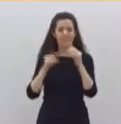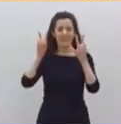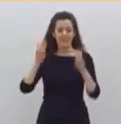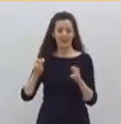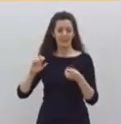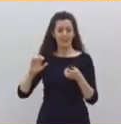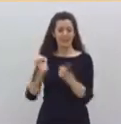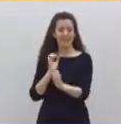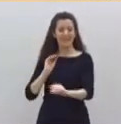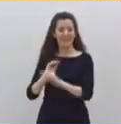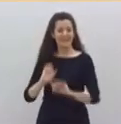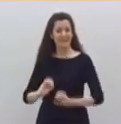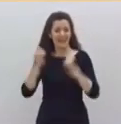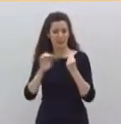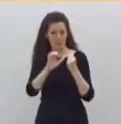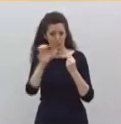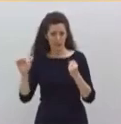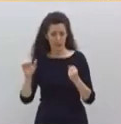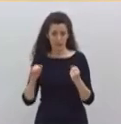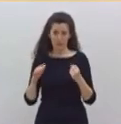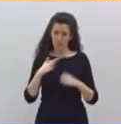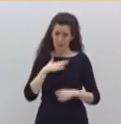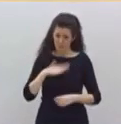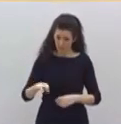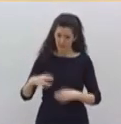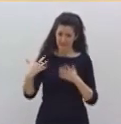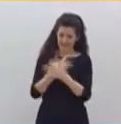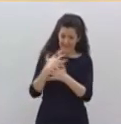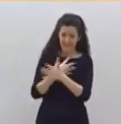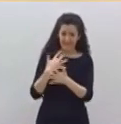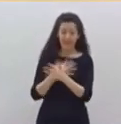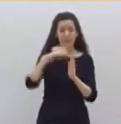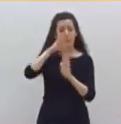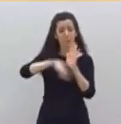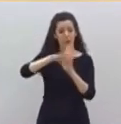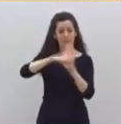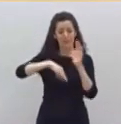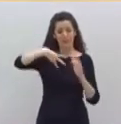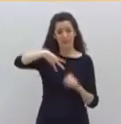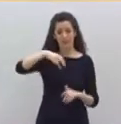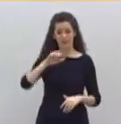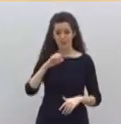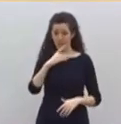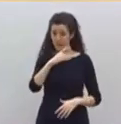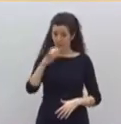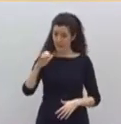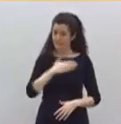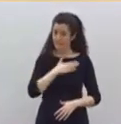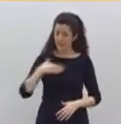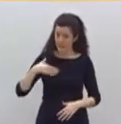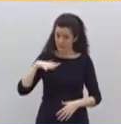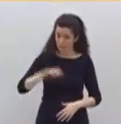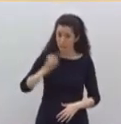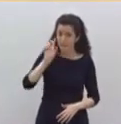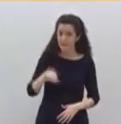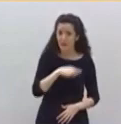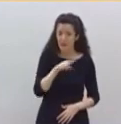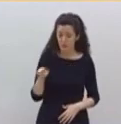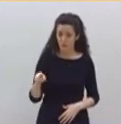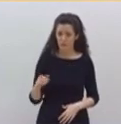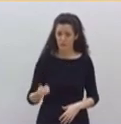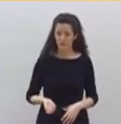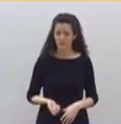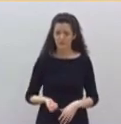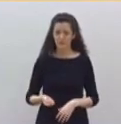tal y como el primer ministro italiano dijo en el Senado en el día de ayer? Y sobre el problema